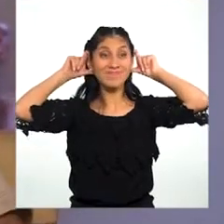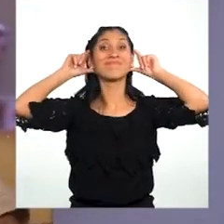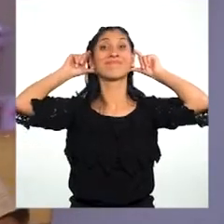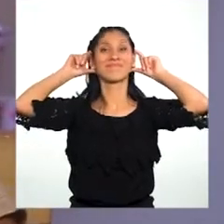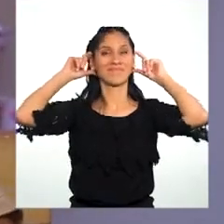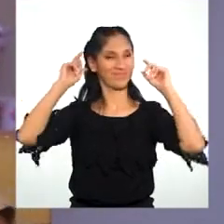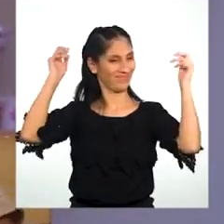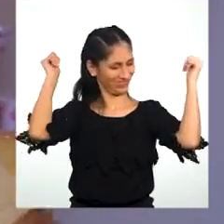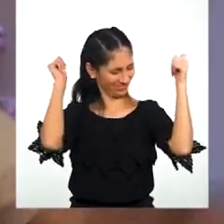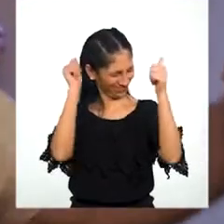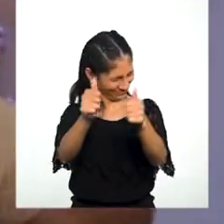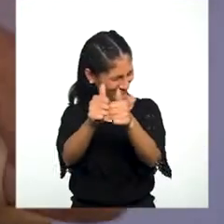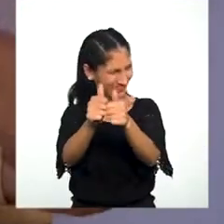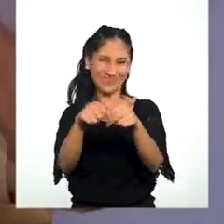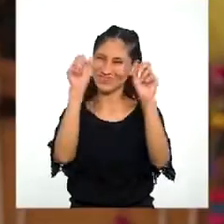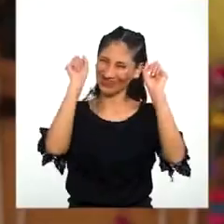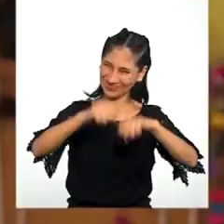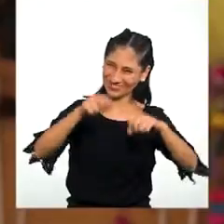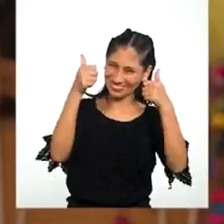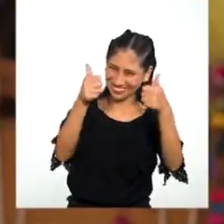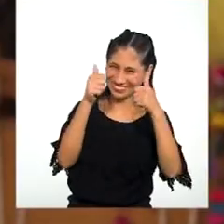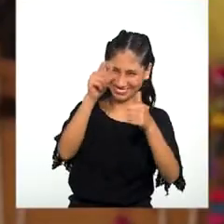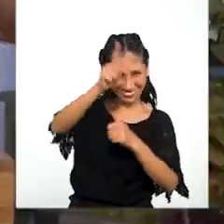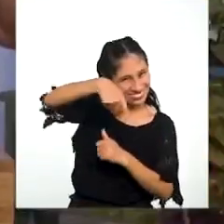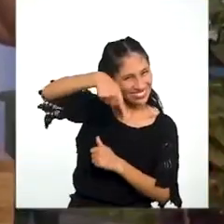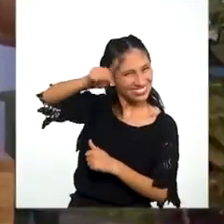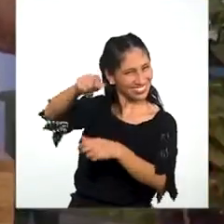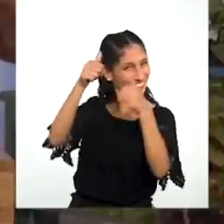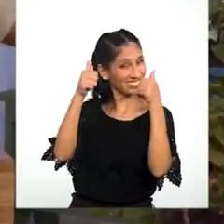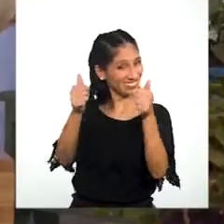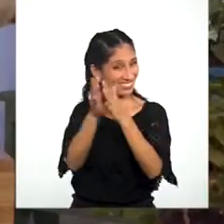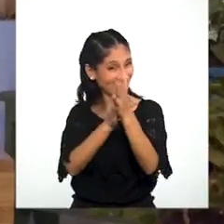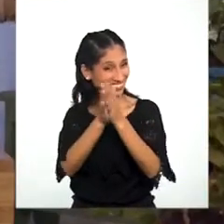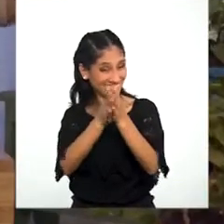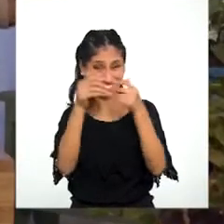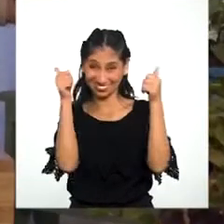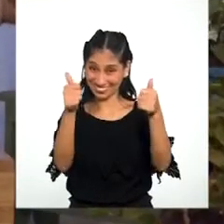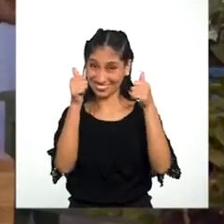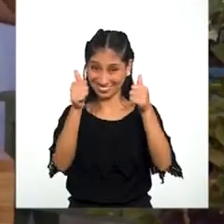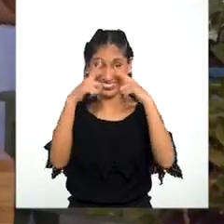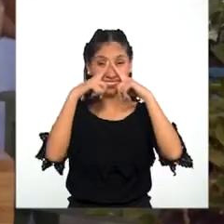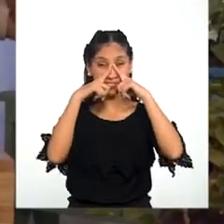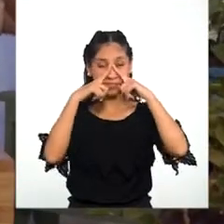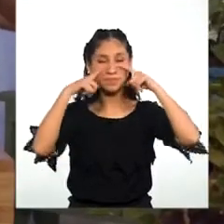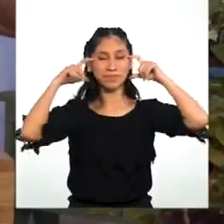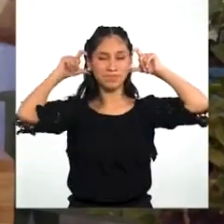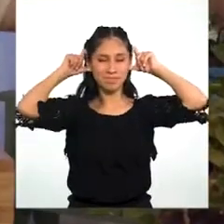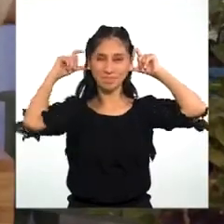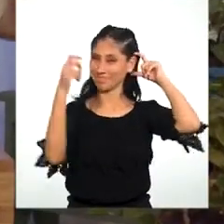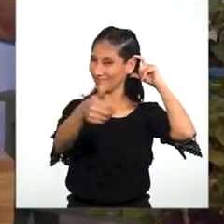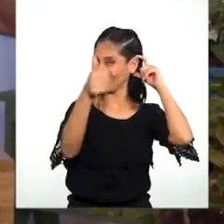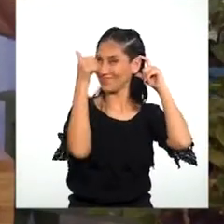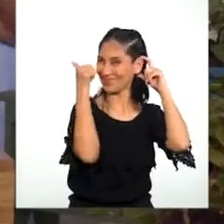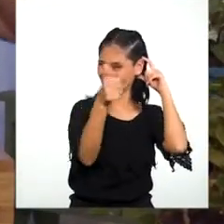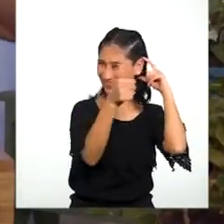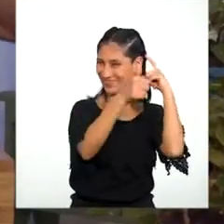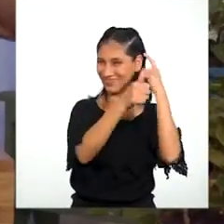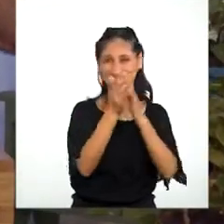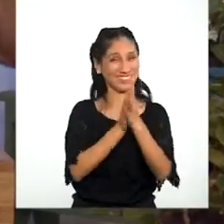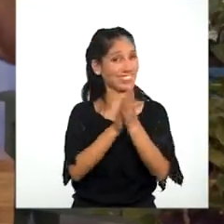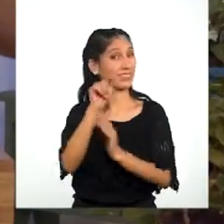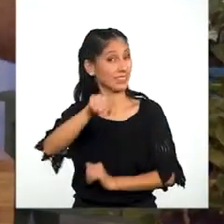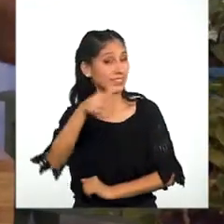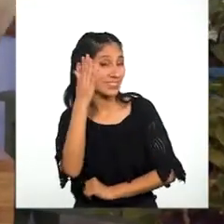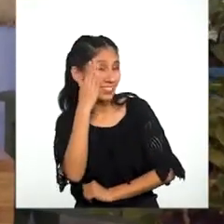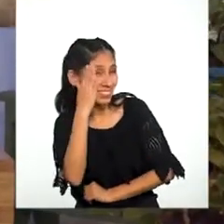Eso sí Muy bien Pero muy bien Héctor Lo has hecho Súper Y ya